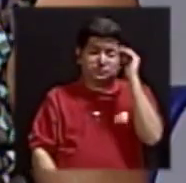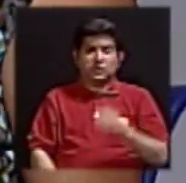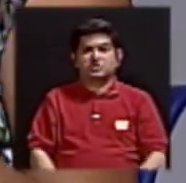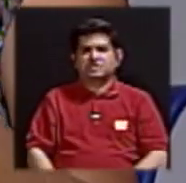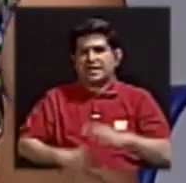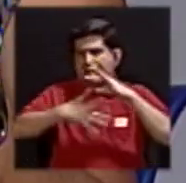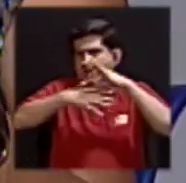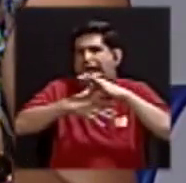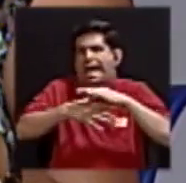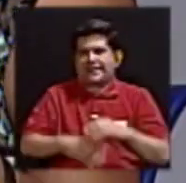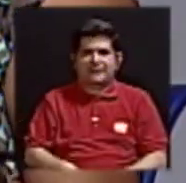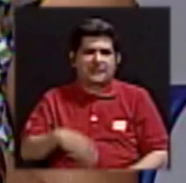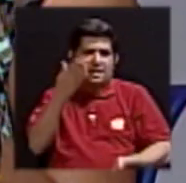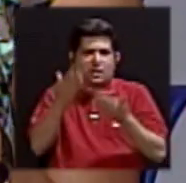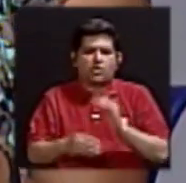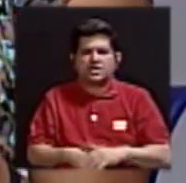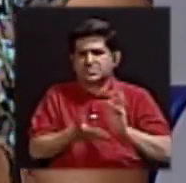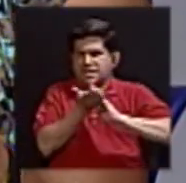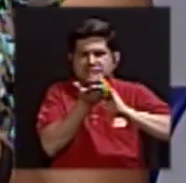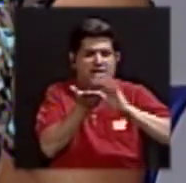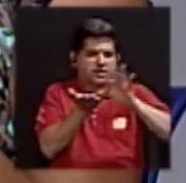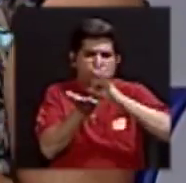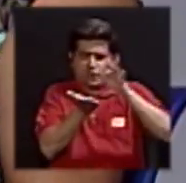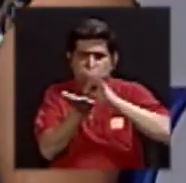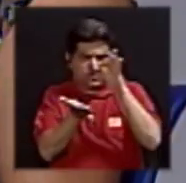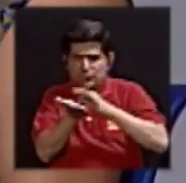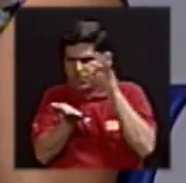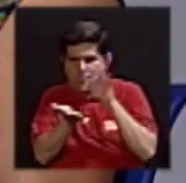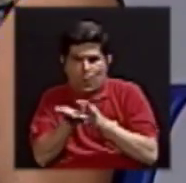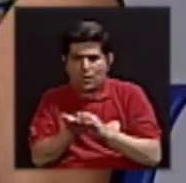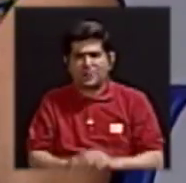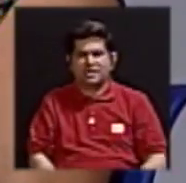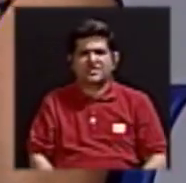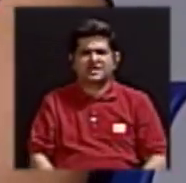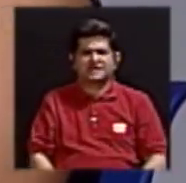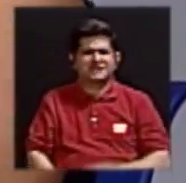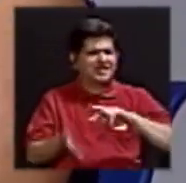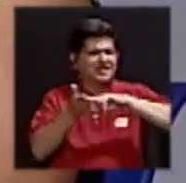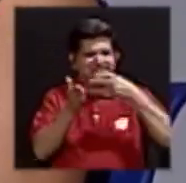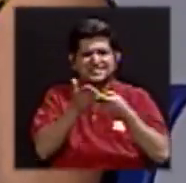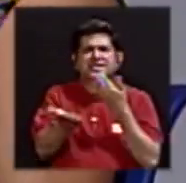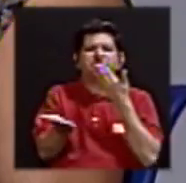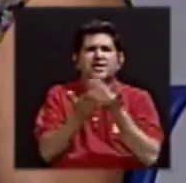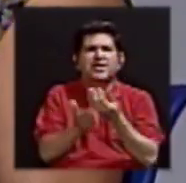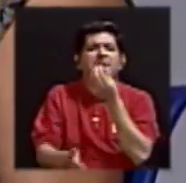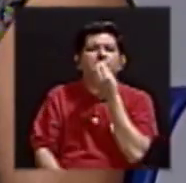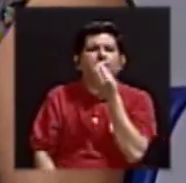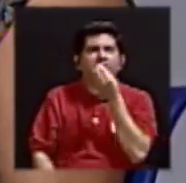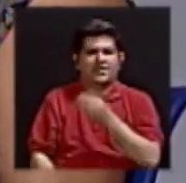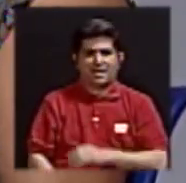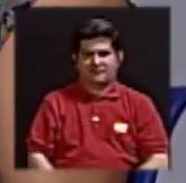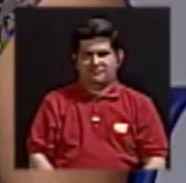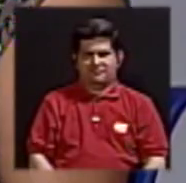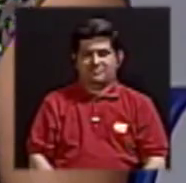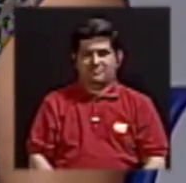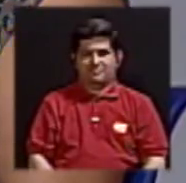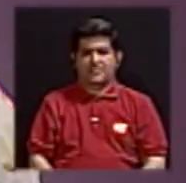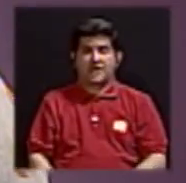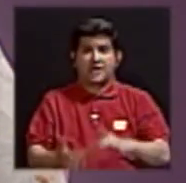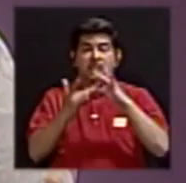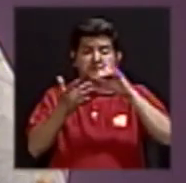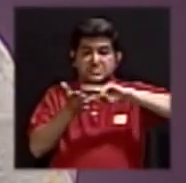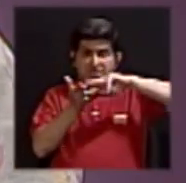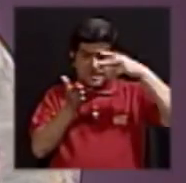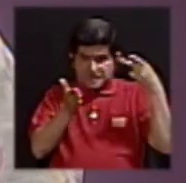chuleta, o bastante arroz o frijoles. ¿Qué queremos decir con una buena alimentación? Bueno, sobre todo se